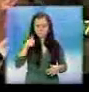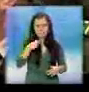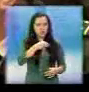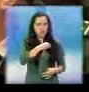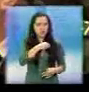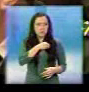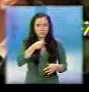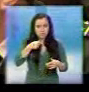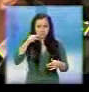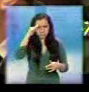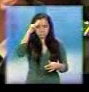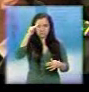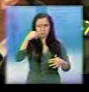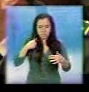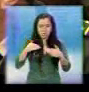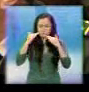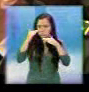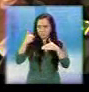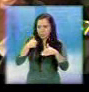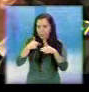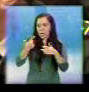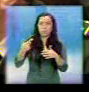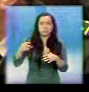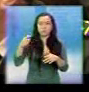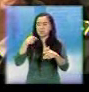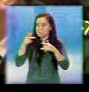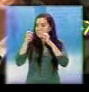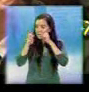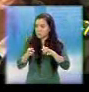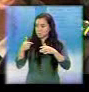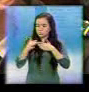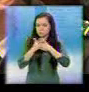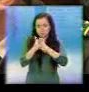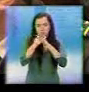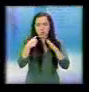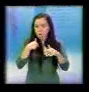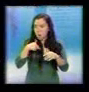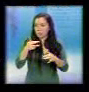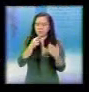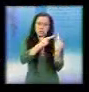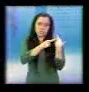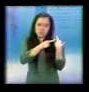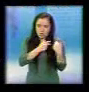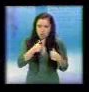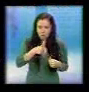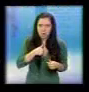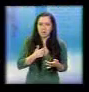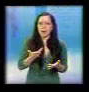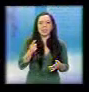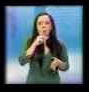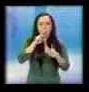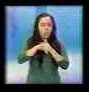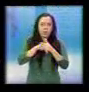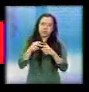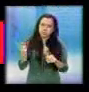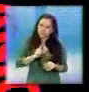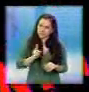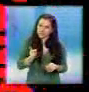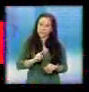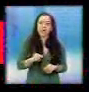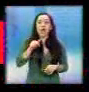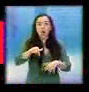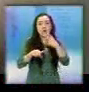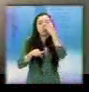¿Y entonces, ministro? Pues no entiendo por qué tendría que hacerlo. Paso 4. Que no cunda el